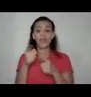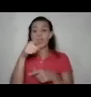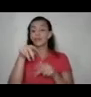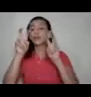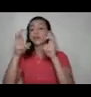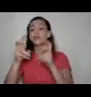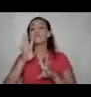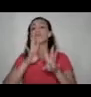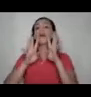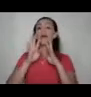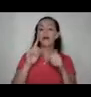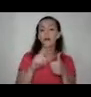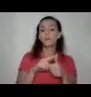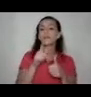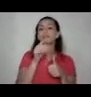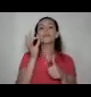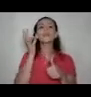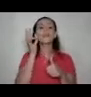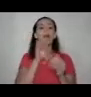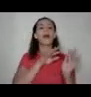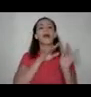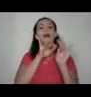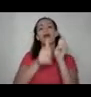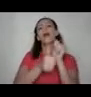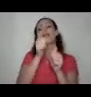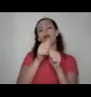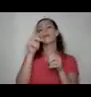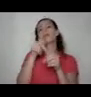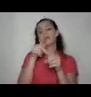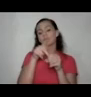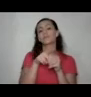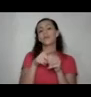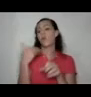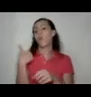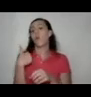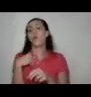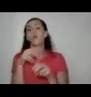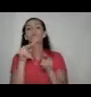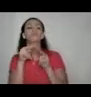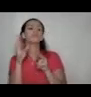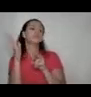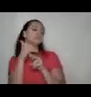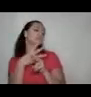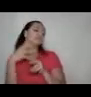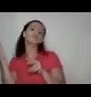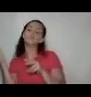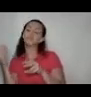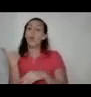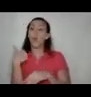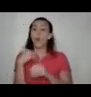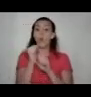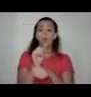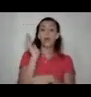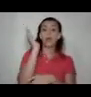hablan y son las mujeres las que acuden en su mayoría a participar los hombres estamos ausentes cuando nosotros damos talleres de